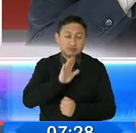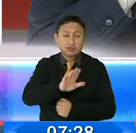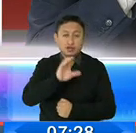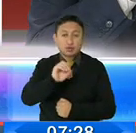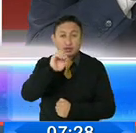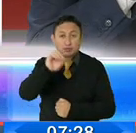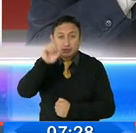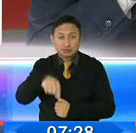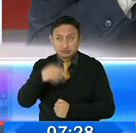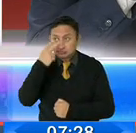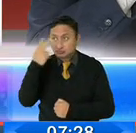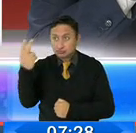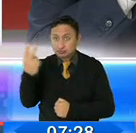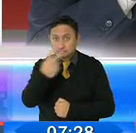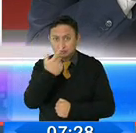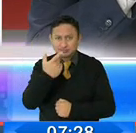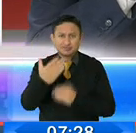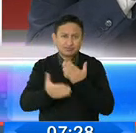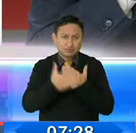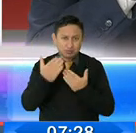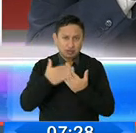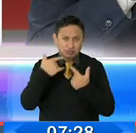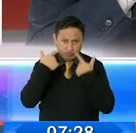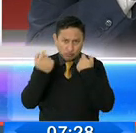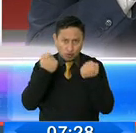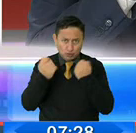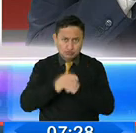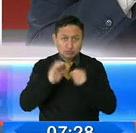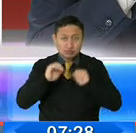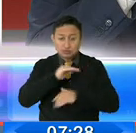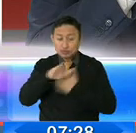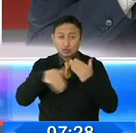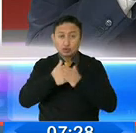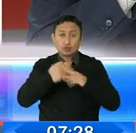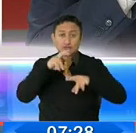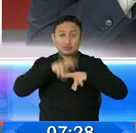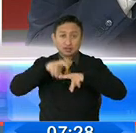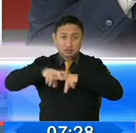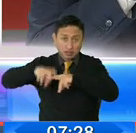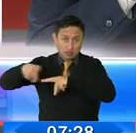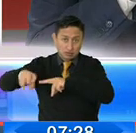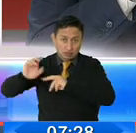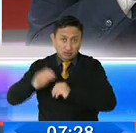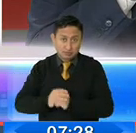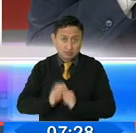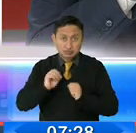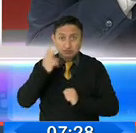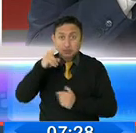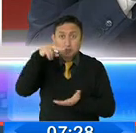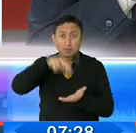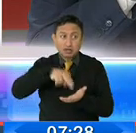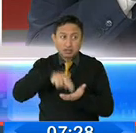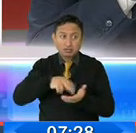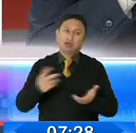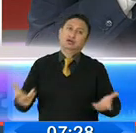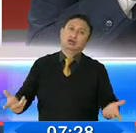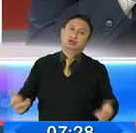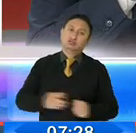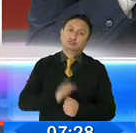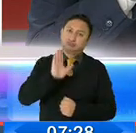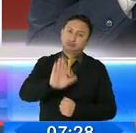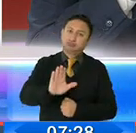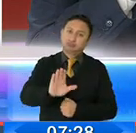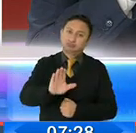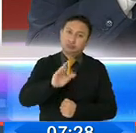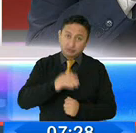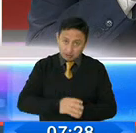% visualmente, es mucho más fácil el control, porque todos tendrían que ir sentados. Y si ya vemos personas paradas, entonces la Agencia